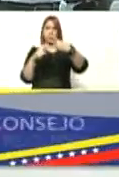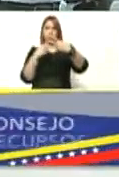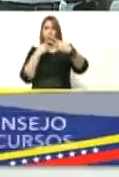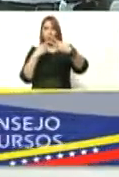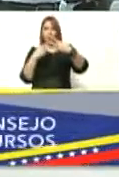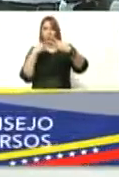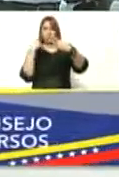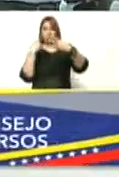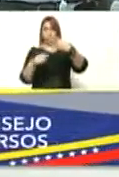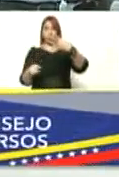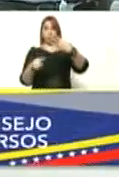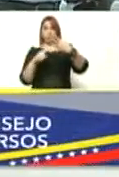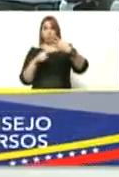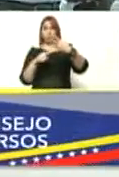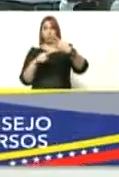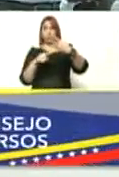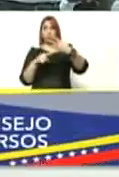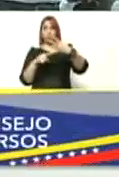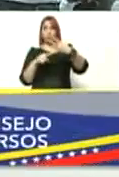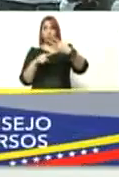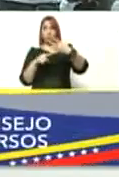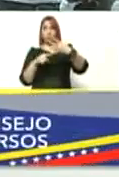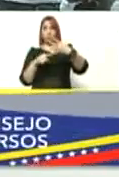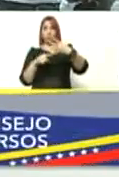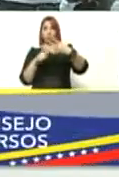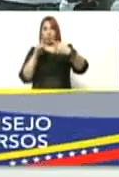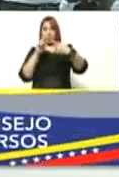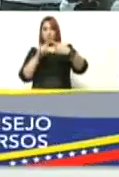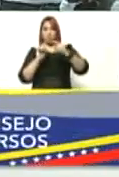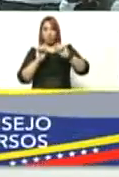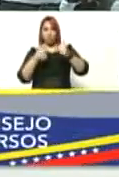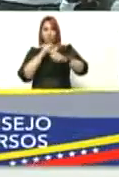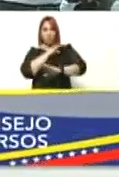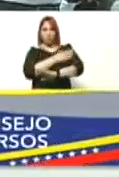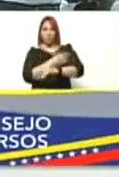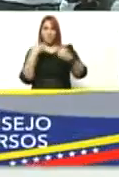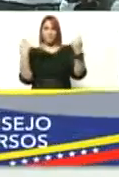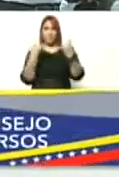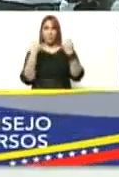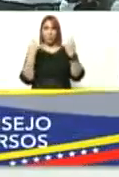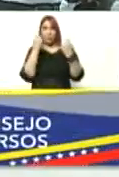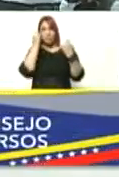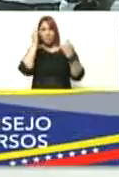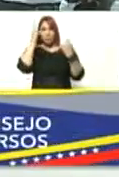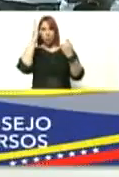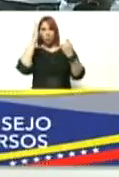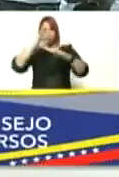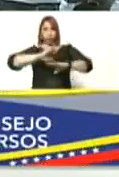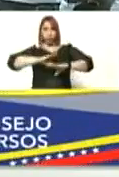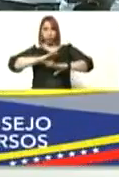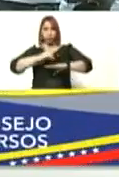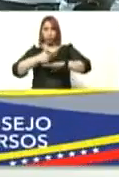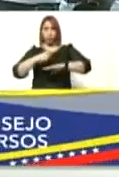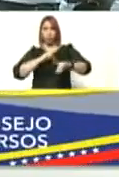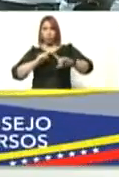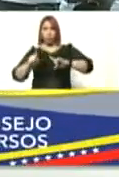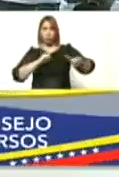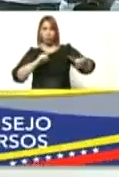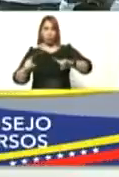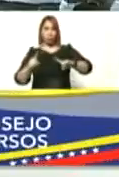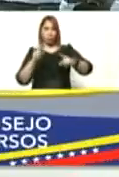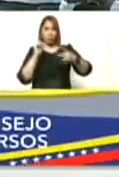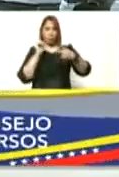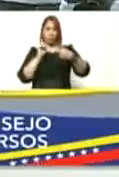cuatro niveles empezando por el poder popular y su capacidad de autogobierno el